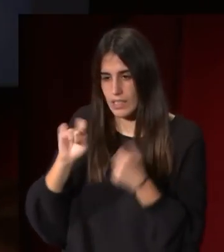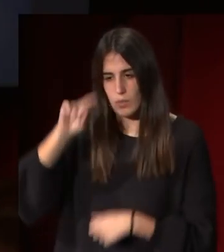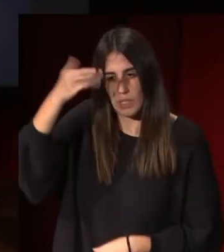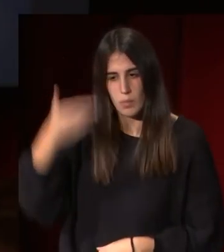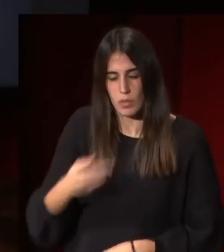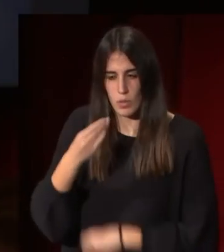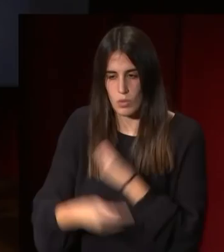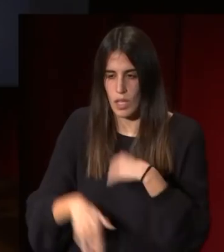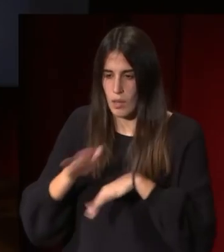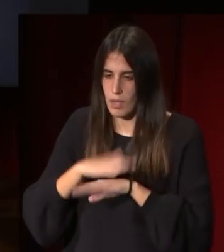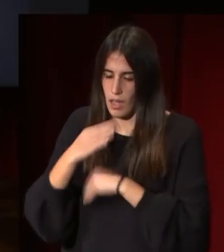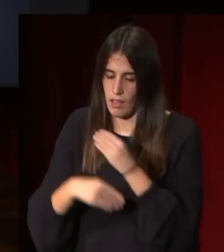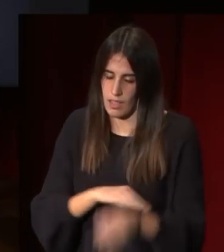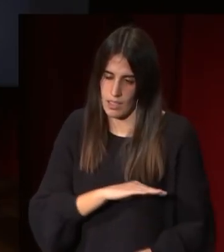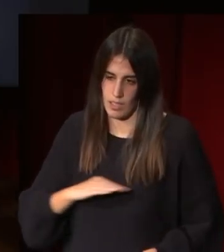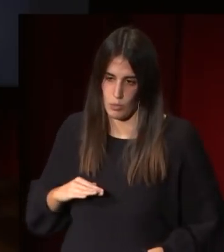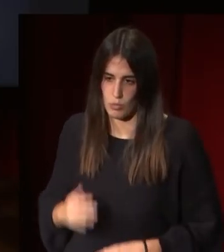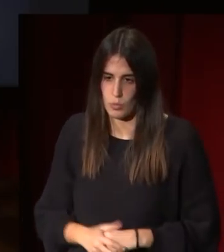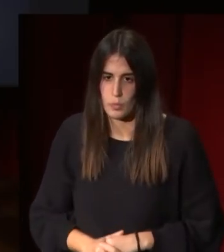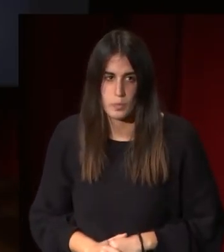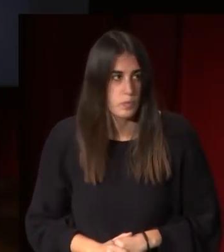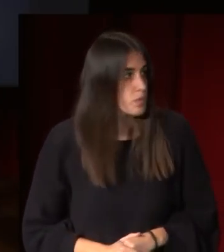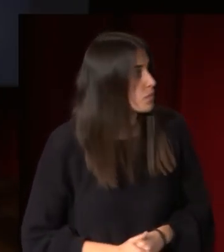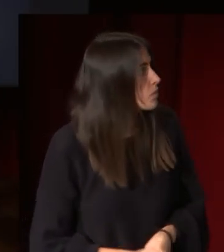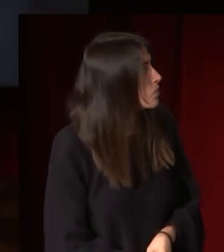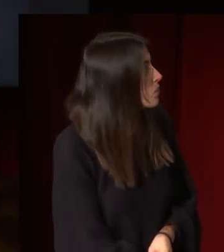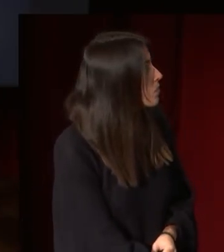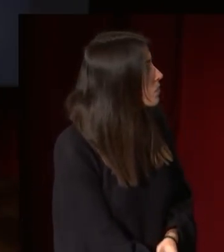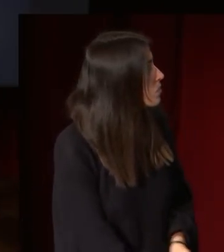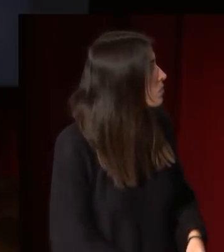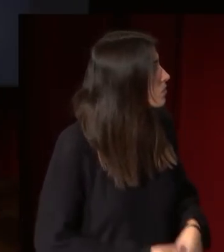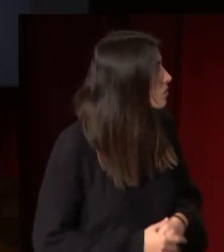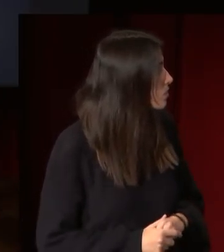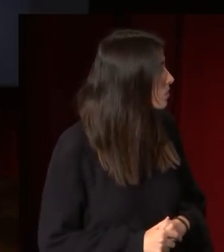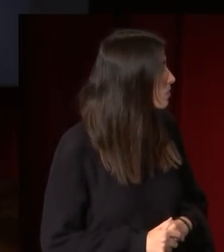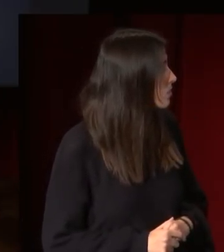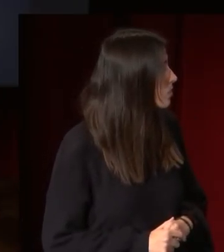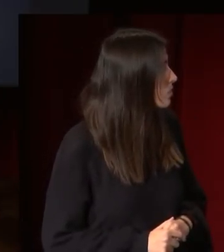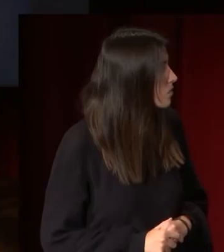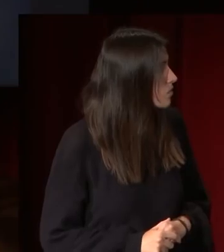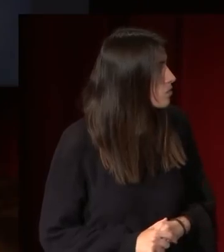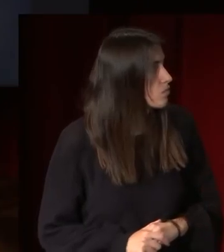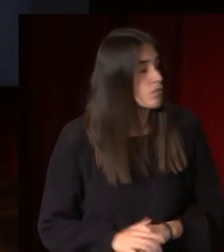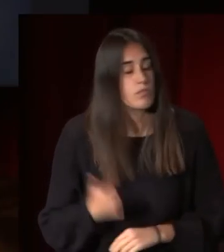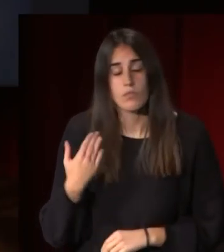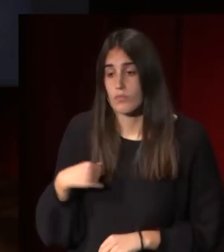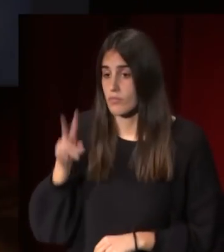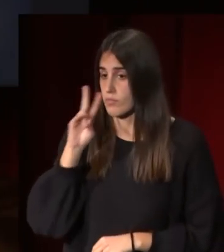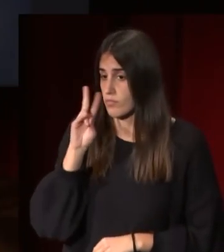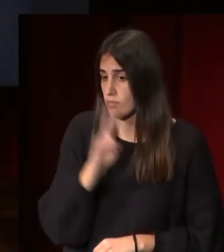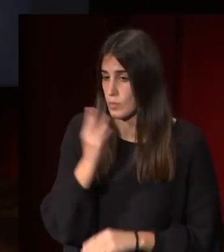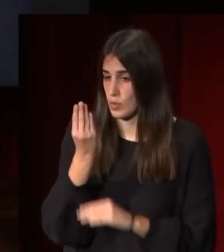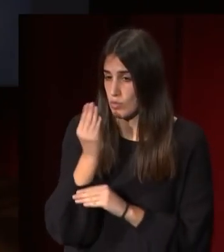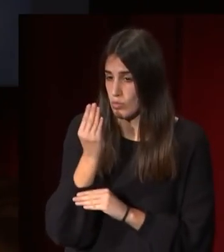los retratos no solamente como vemos en la figura de la escultura sino incluso en la